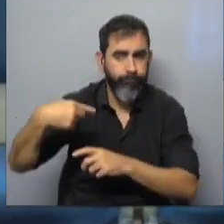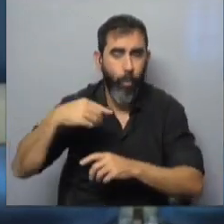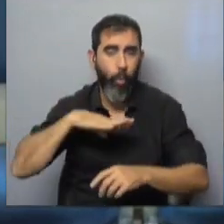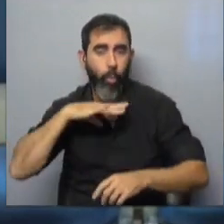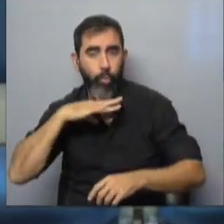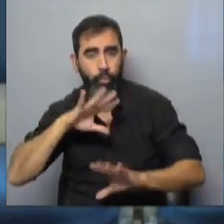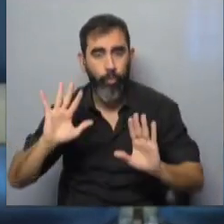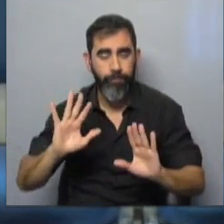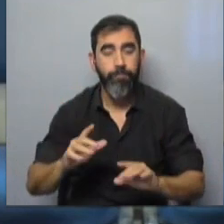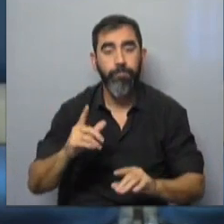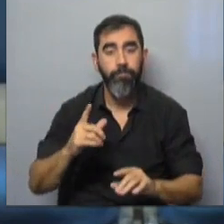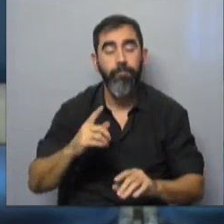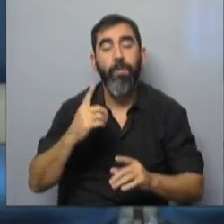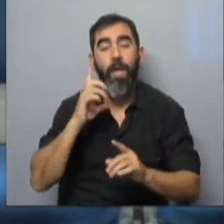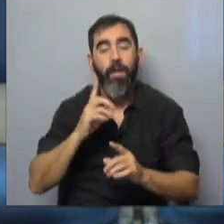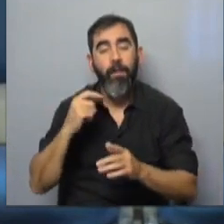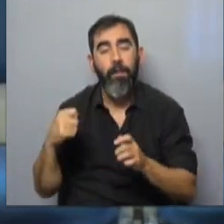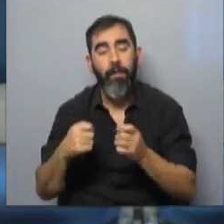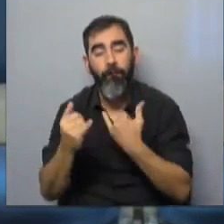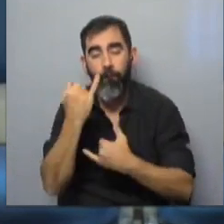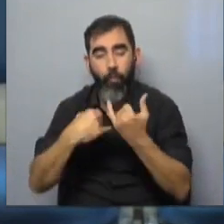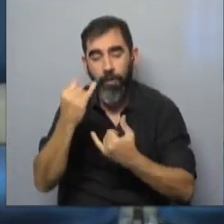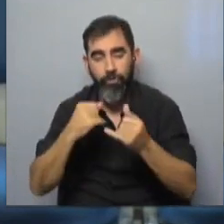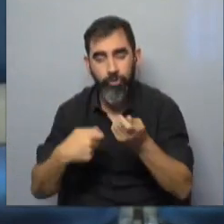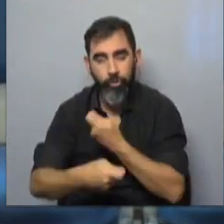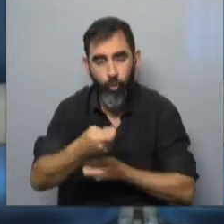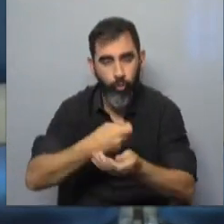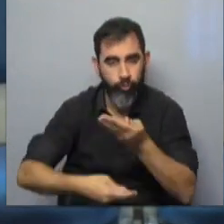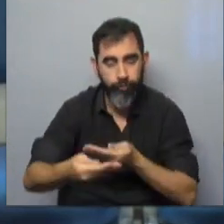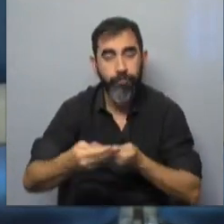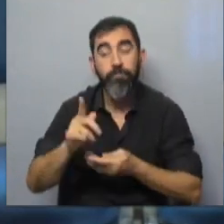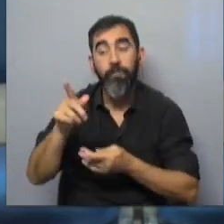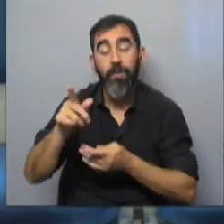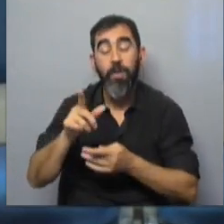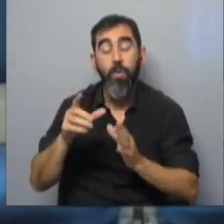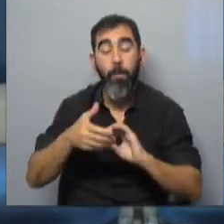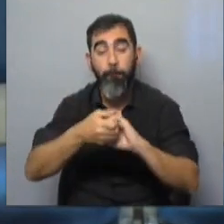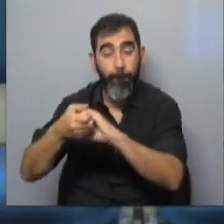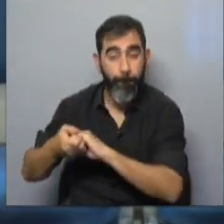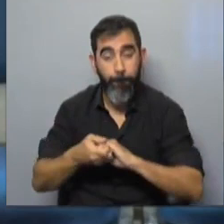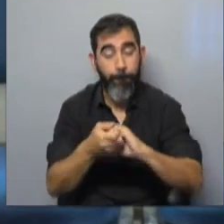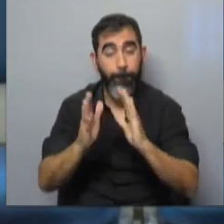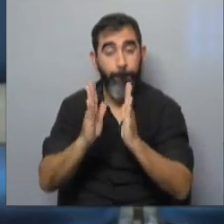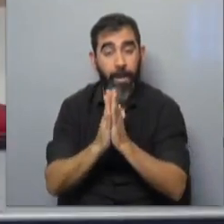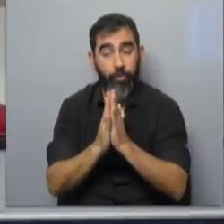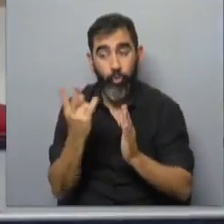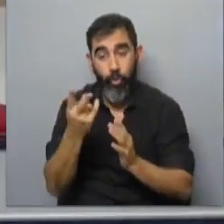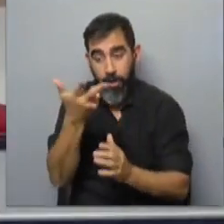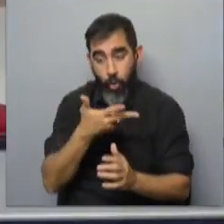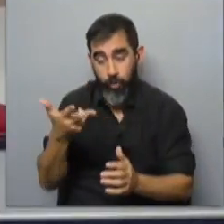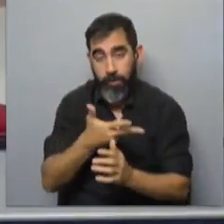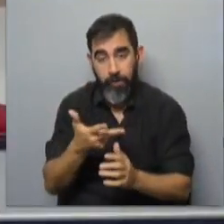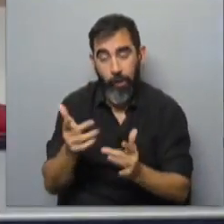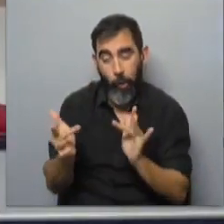corrupción pasiva, prevaricato y tráfico de influencias. Ribeiro y los pastores Gilmar Santos y Arilton Moura,